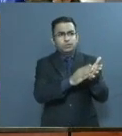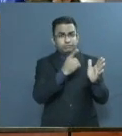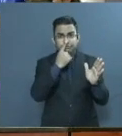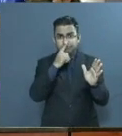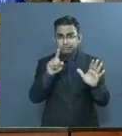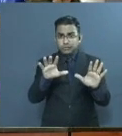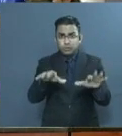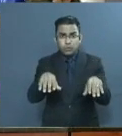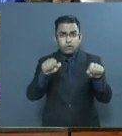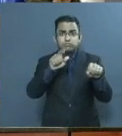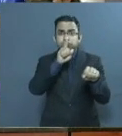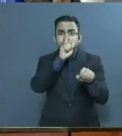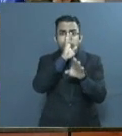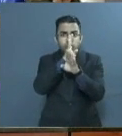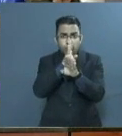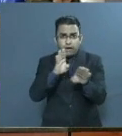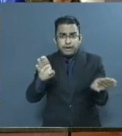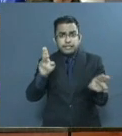momento de silencio.